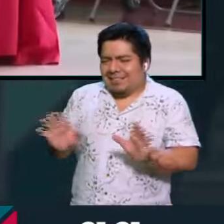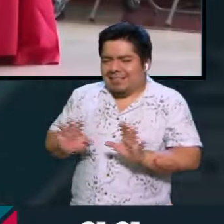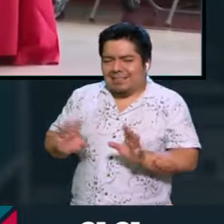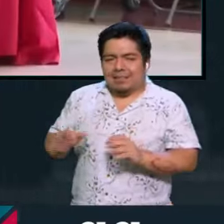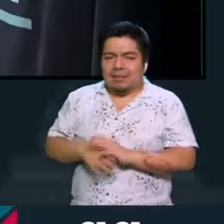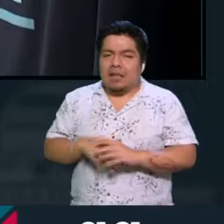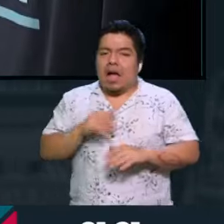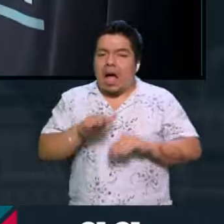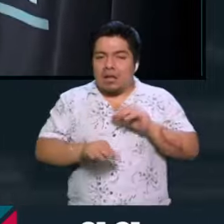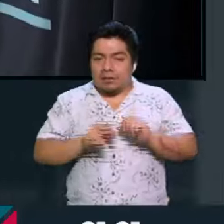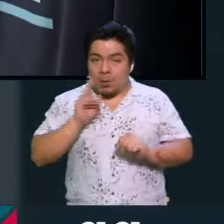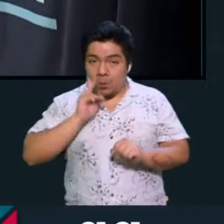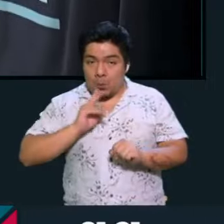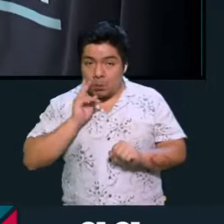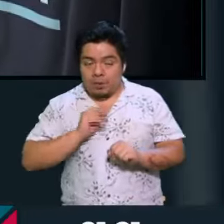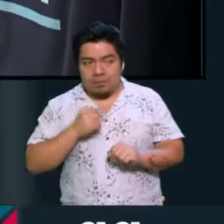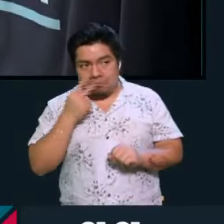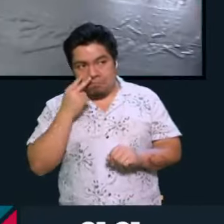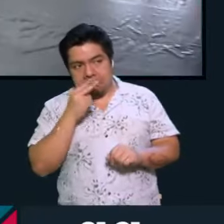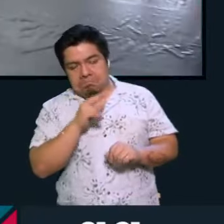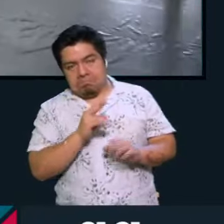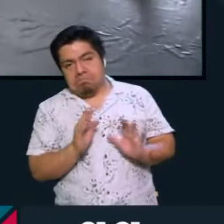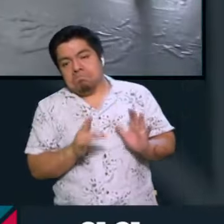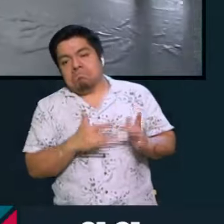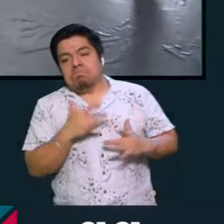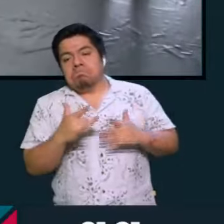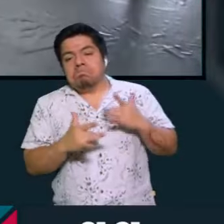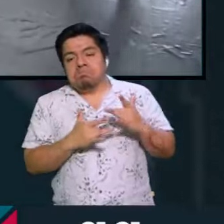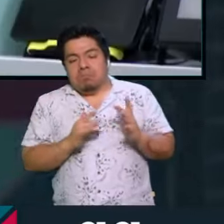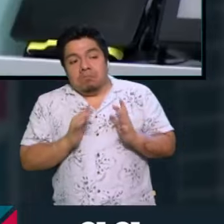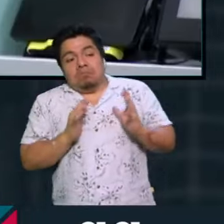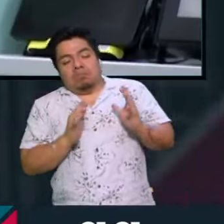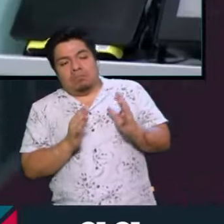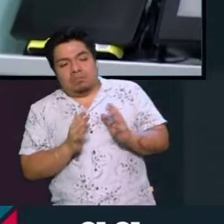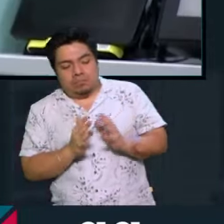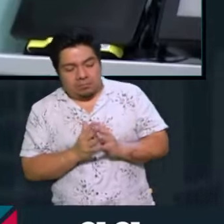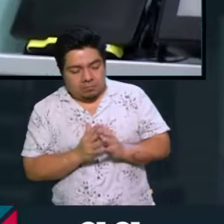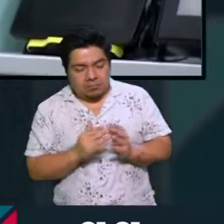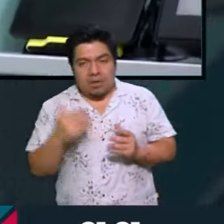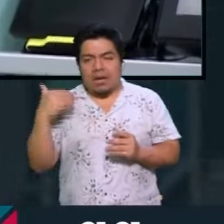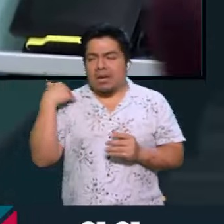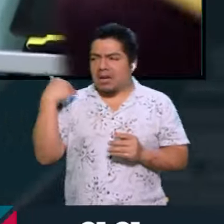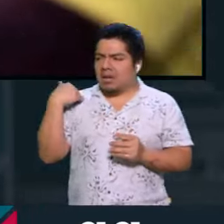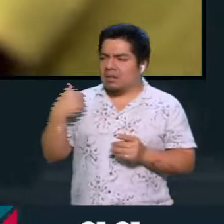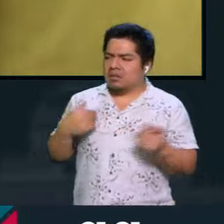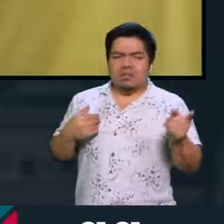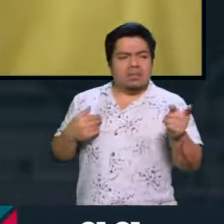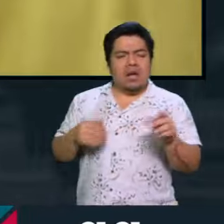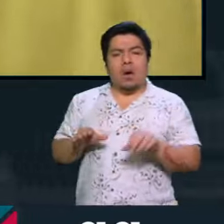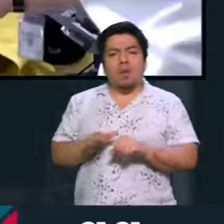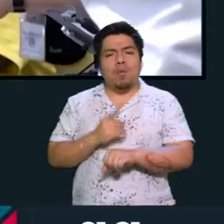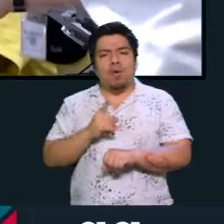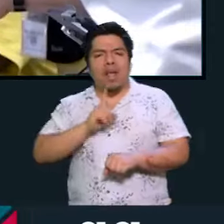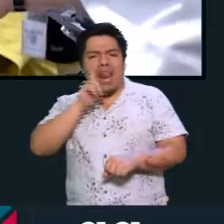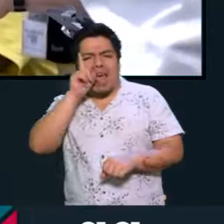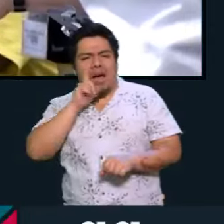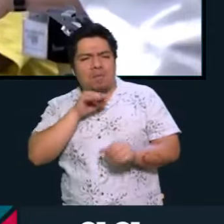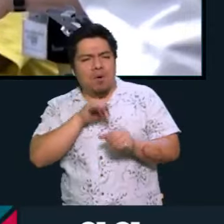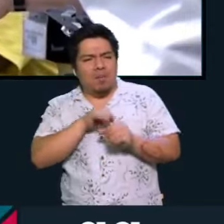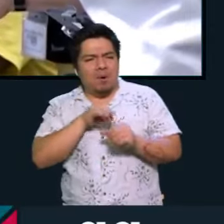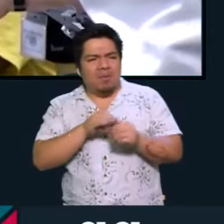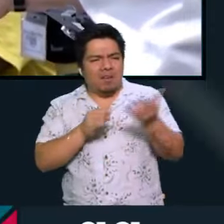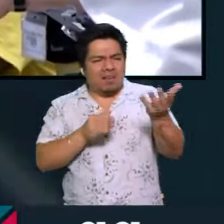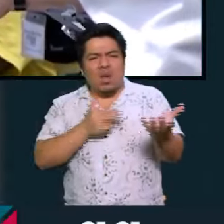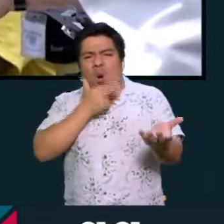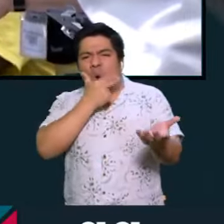ciertos riesgos, que nosotros los vemos, digo, de repente uno se asombra, y me preguntan a mí de repente, bueno, ¿cómo es posible que las mujeres votaron por un